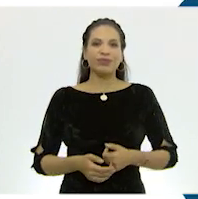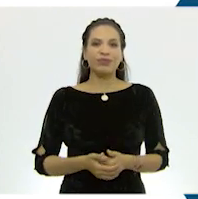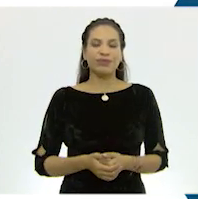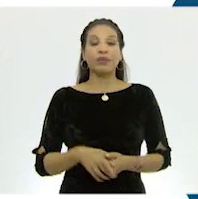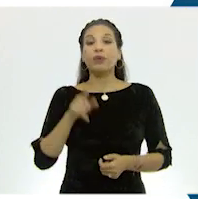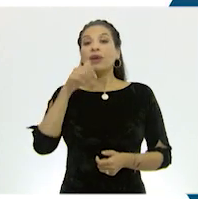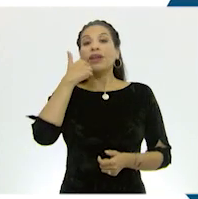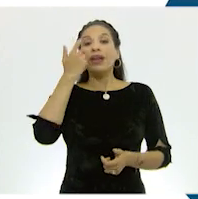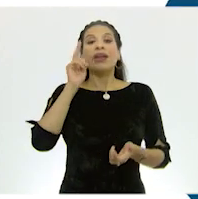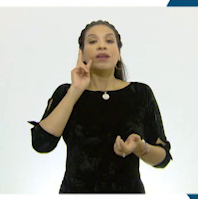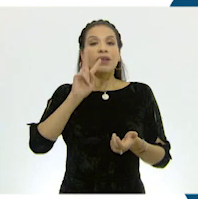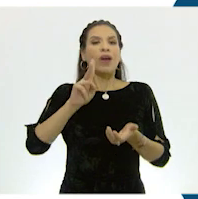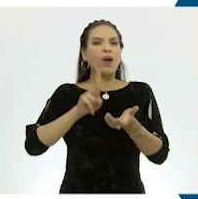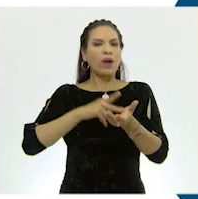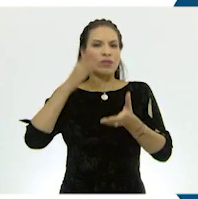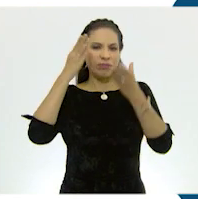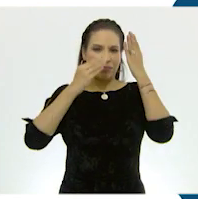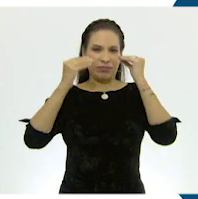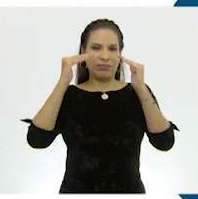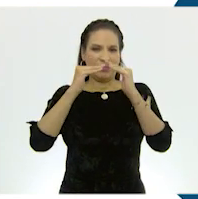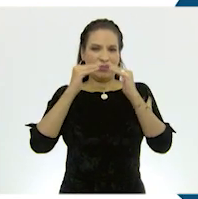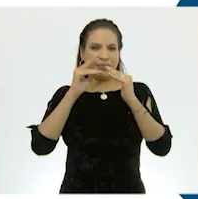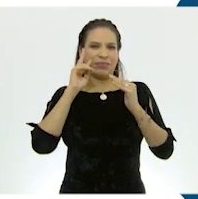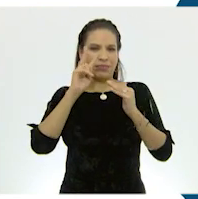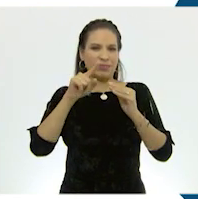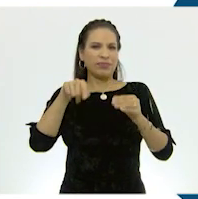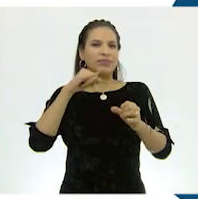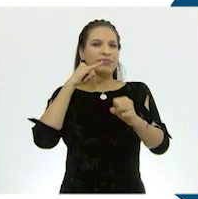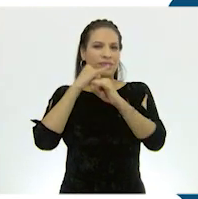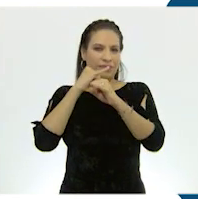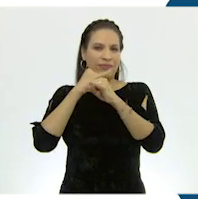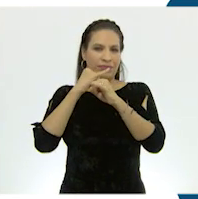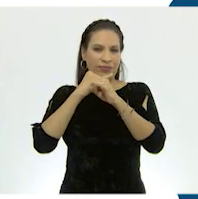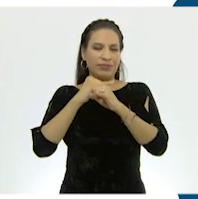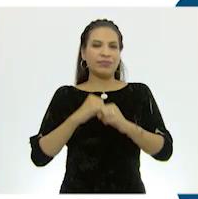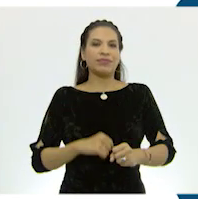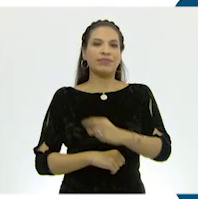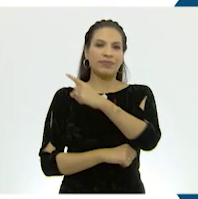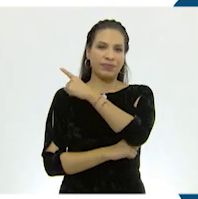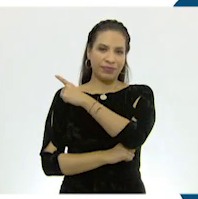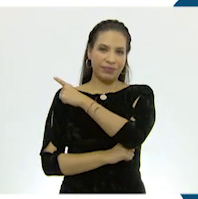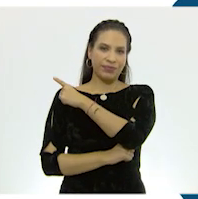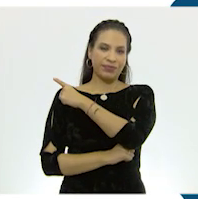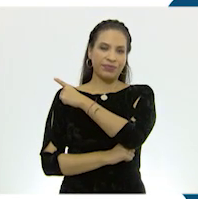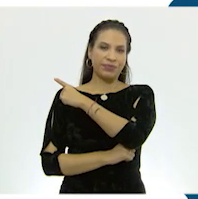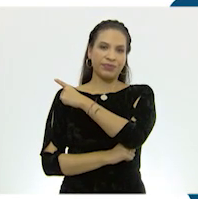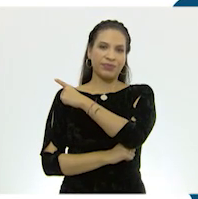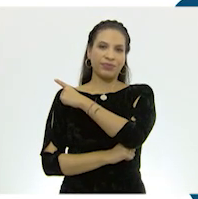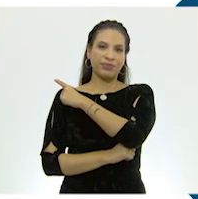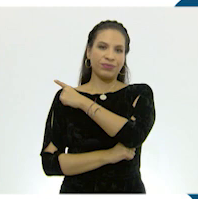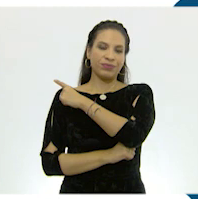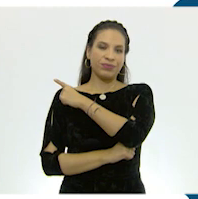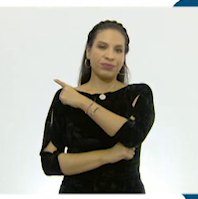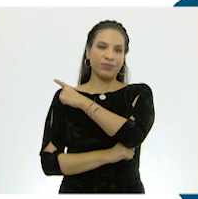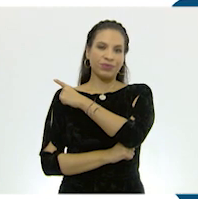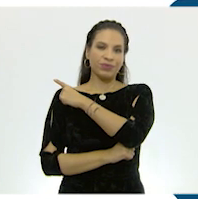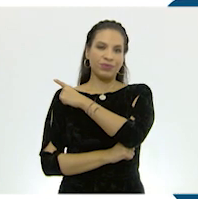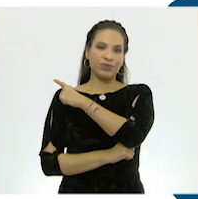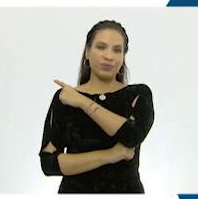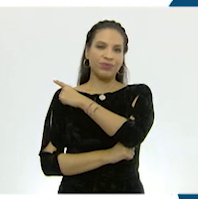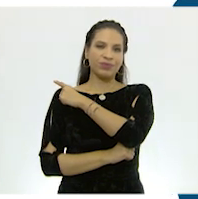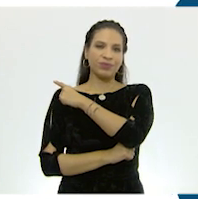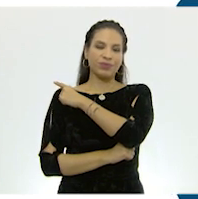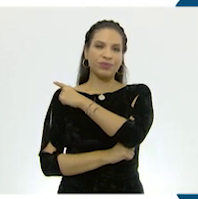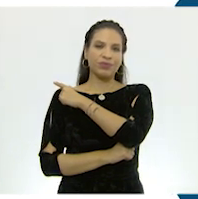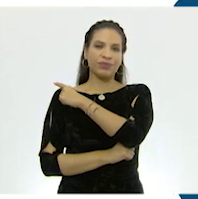Si quieres volver a ver el programa de Aprende en Casa Lo puedes encontrar en la siguiente liga Aprende en Casa.cep.gov